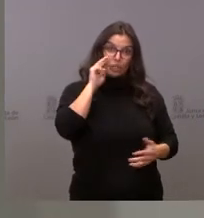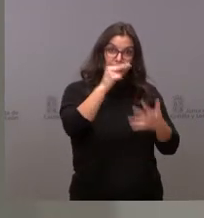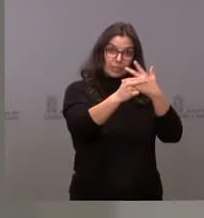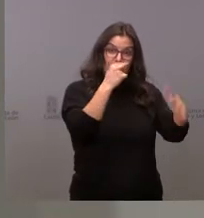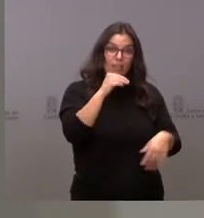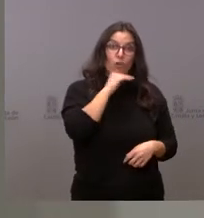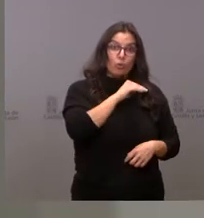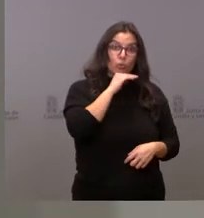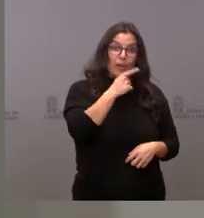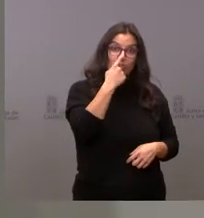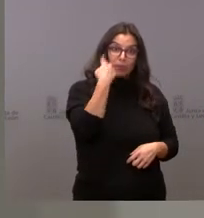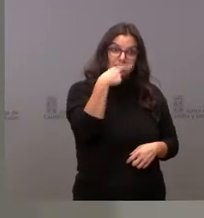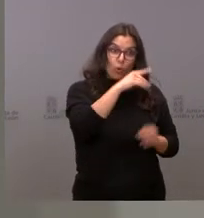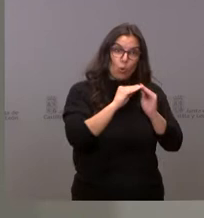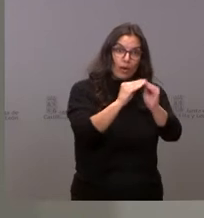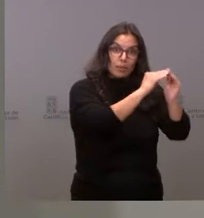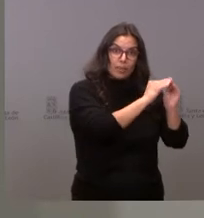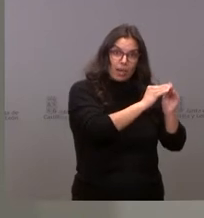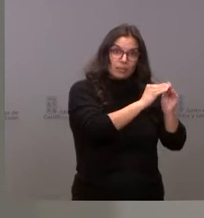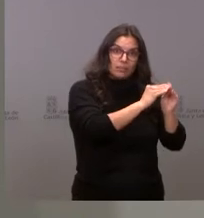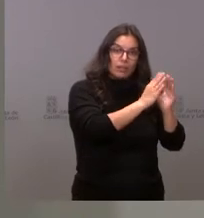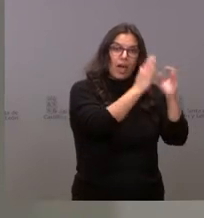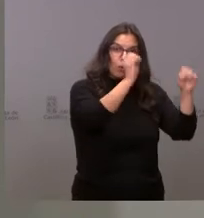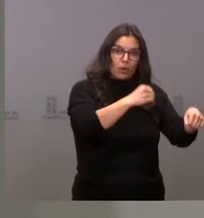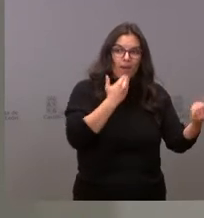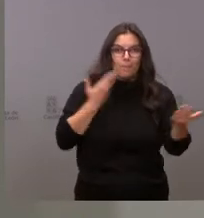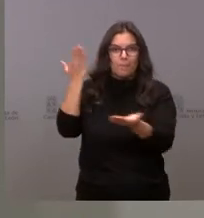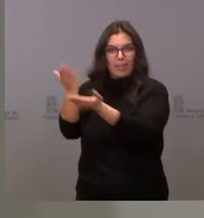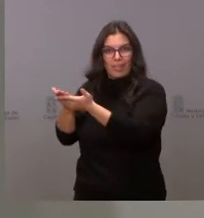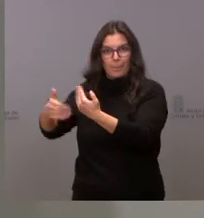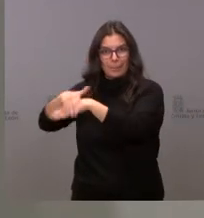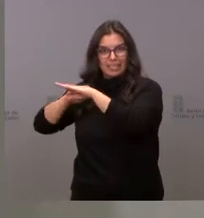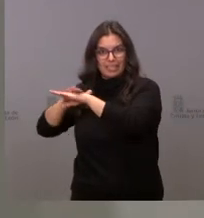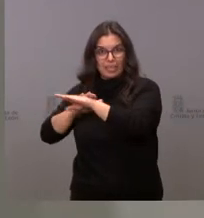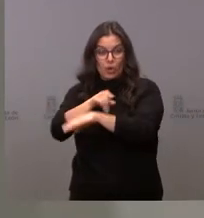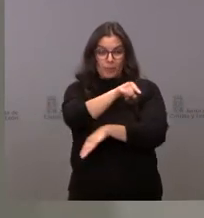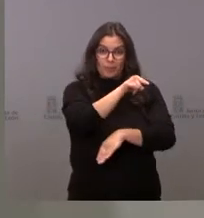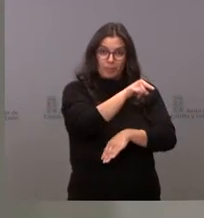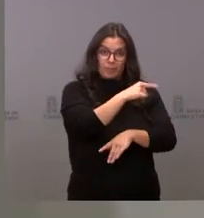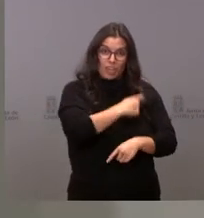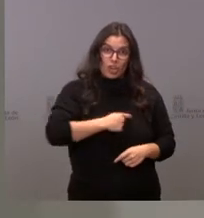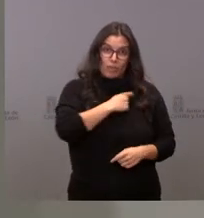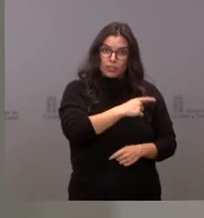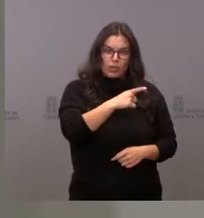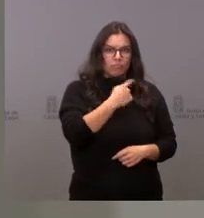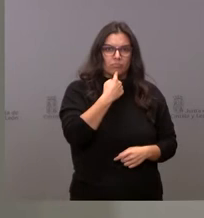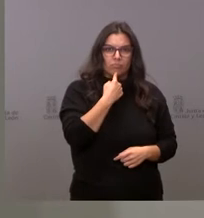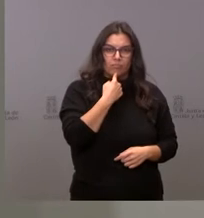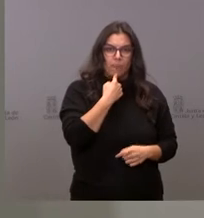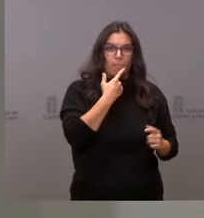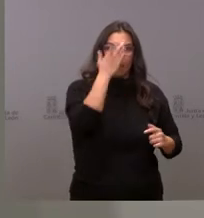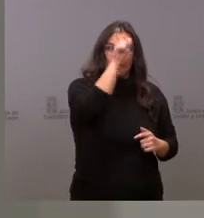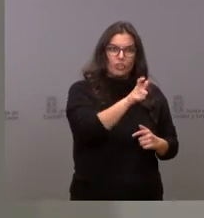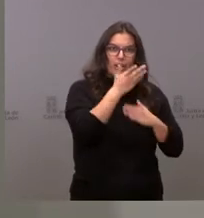de 2020, en la cual, literalmente, la representante y la portavoz del Partido